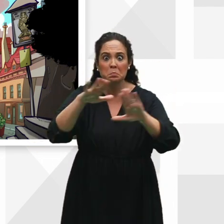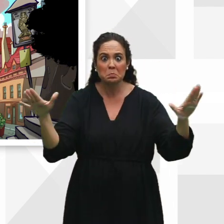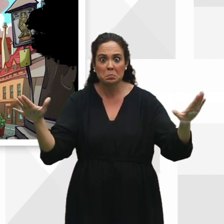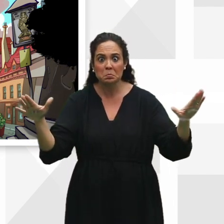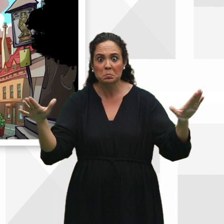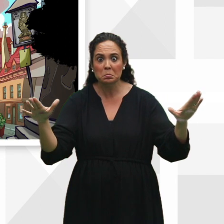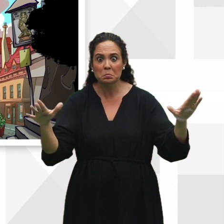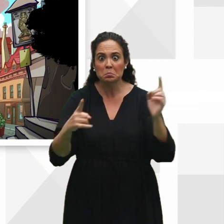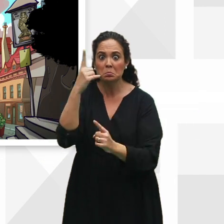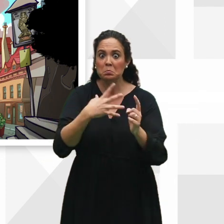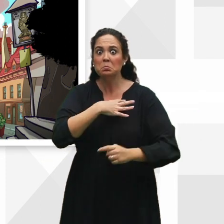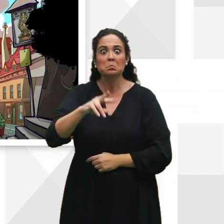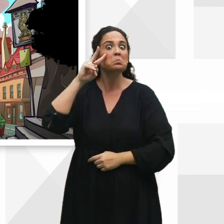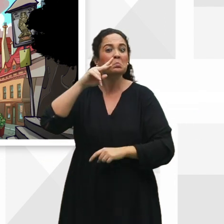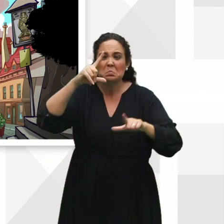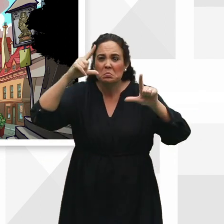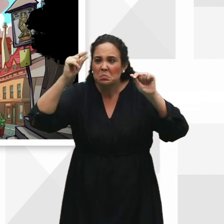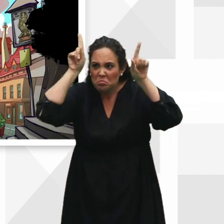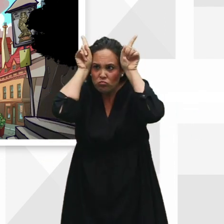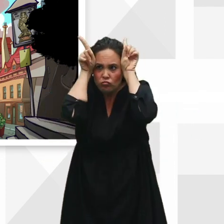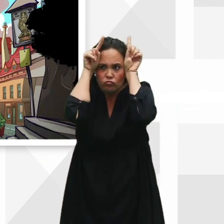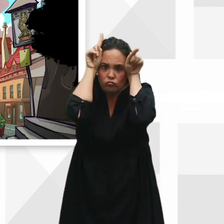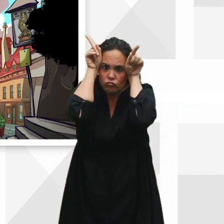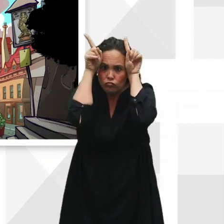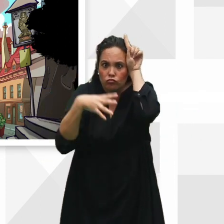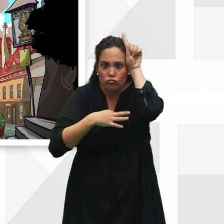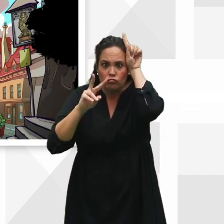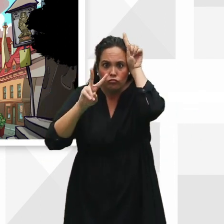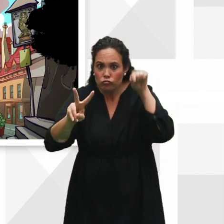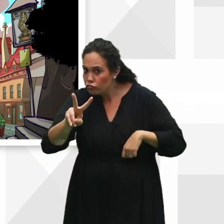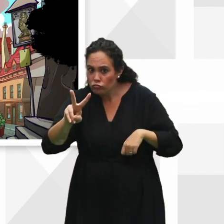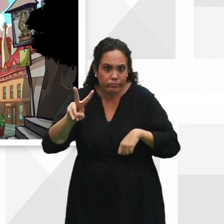¿Alguno es capaz de ver los cis alienígenas que se colaron en nuestra localidad?